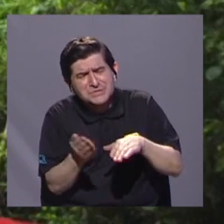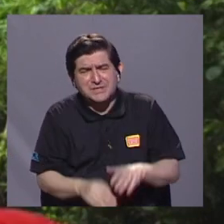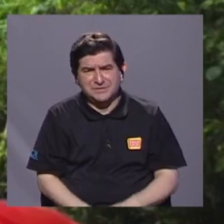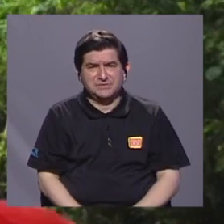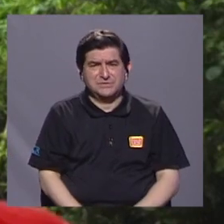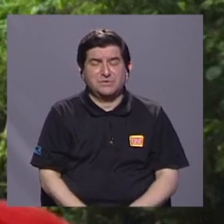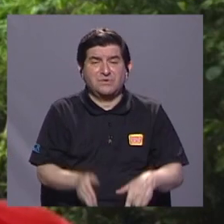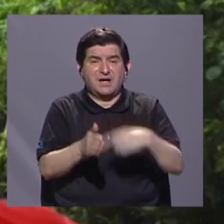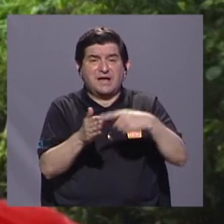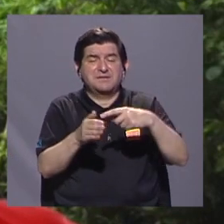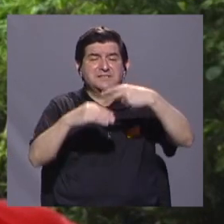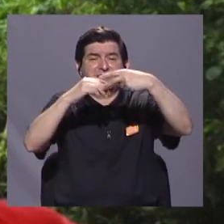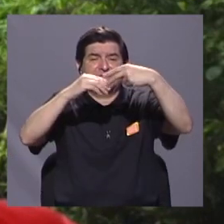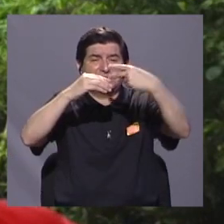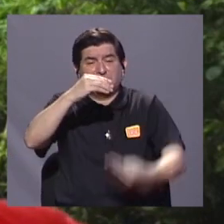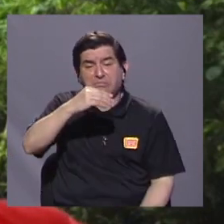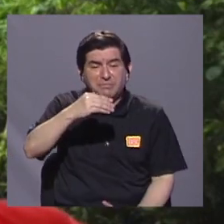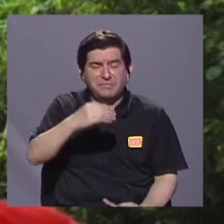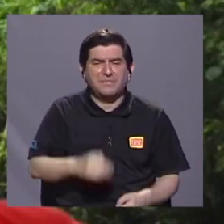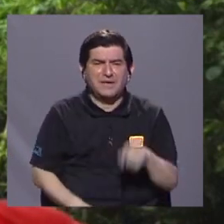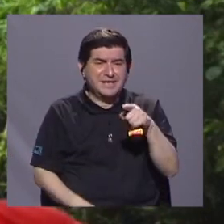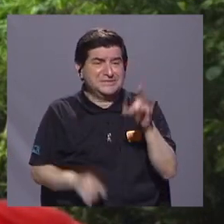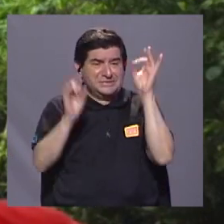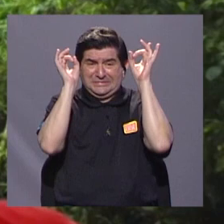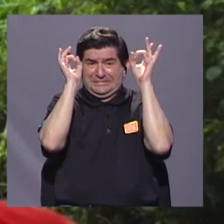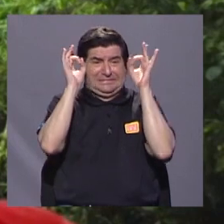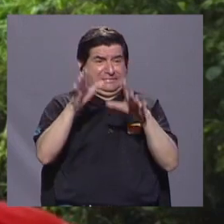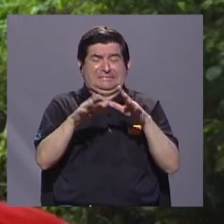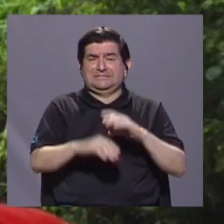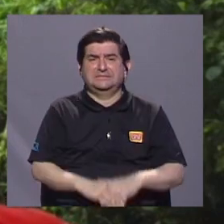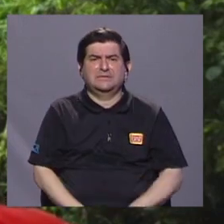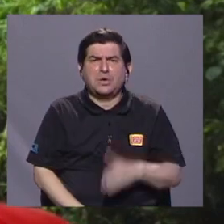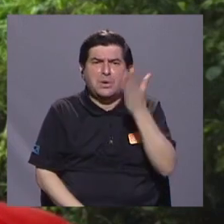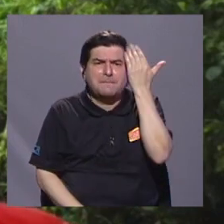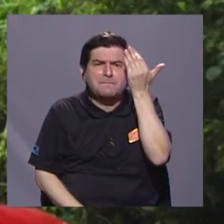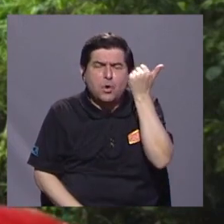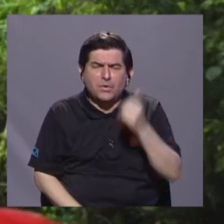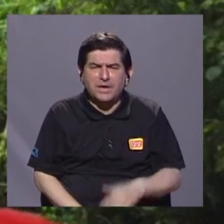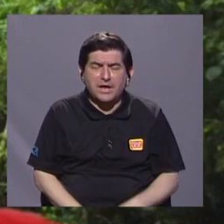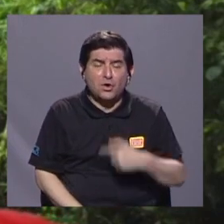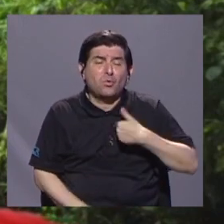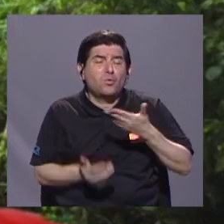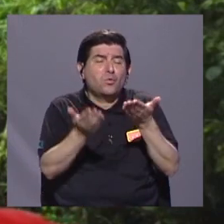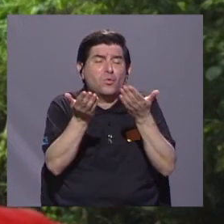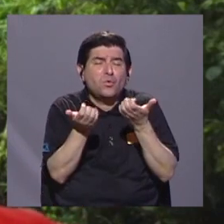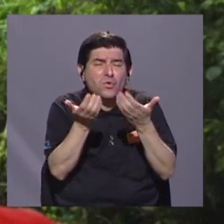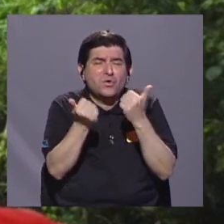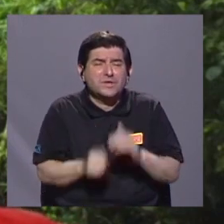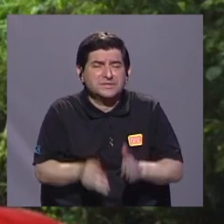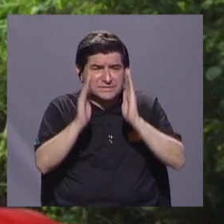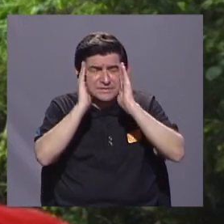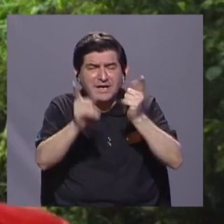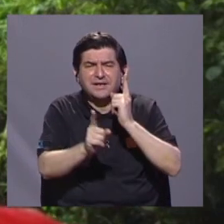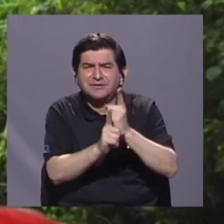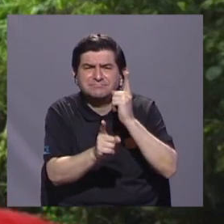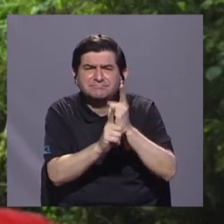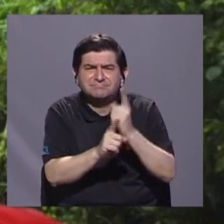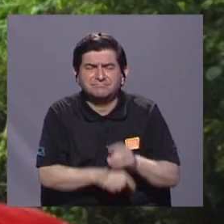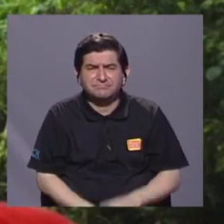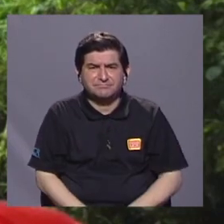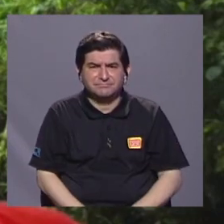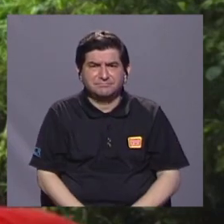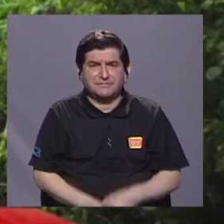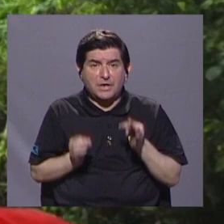cae. Esto es una escena muy pavorosa, por decirlo de alguna forma, porque realmente uno quisiera darle la atención que se debería y el